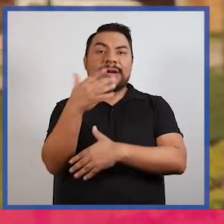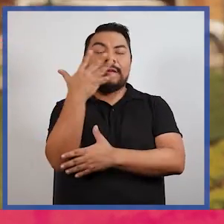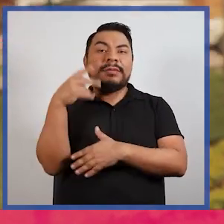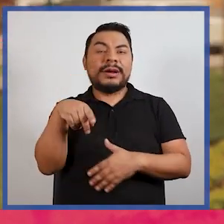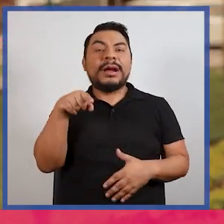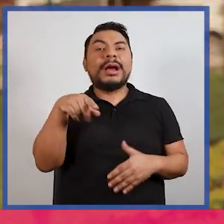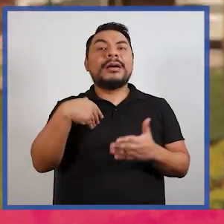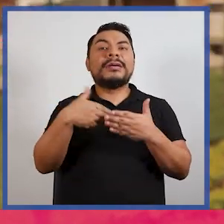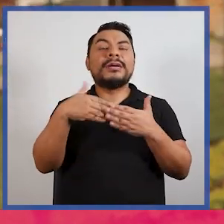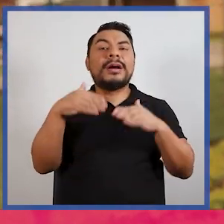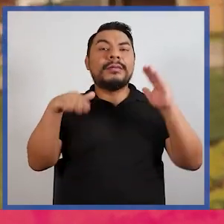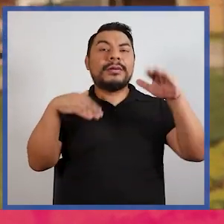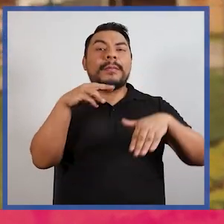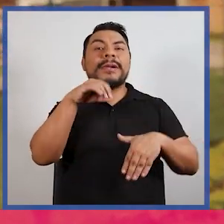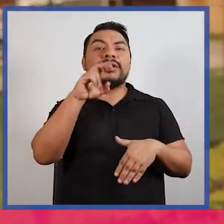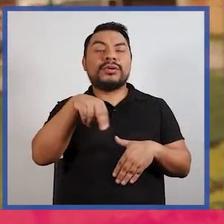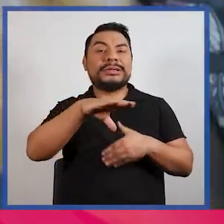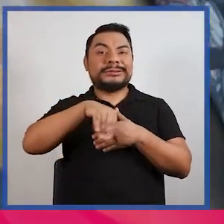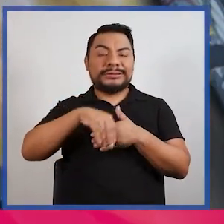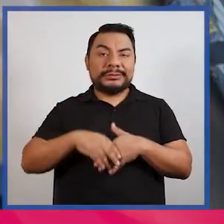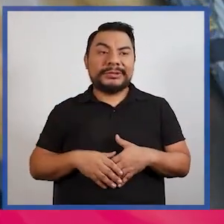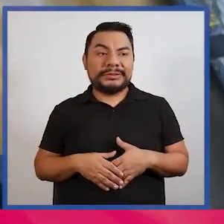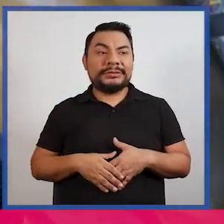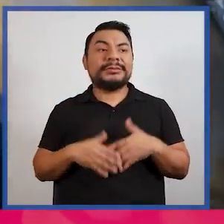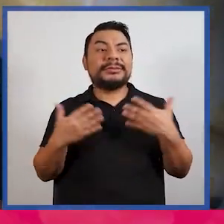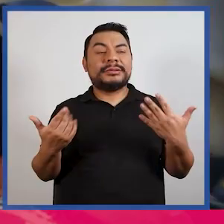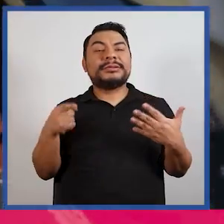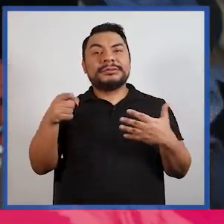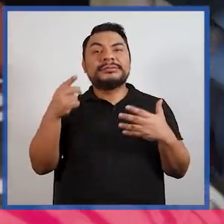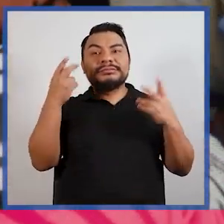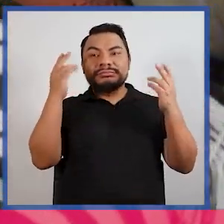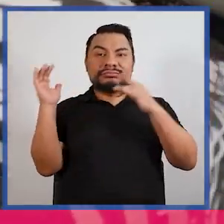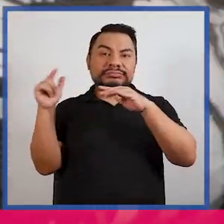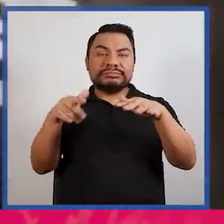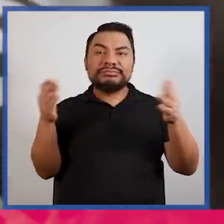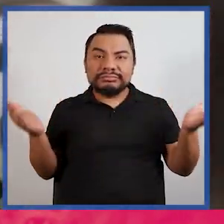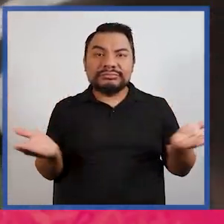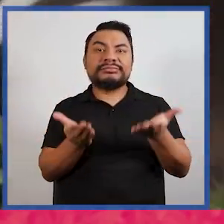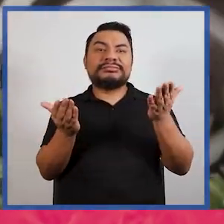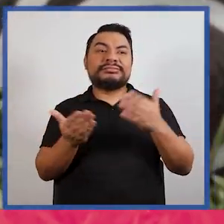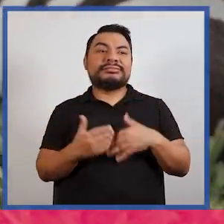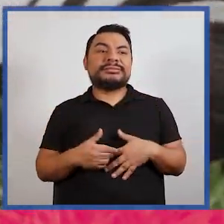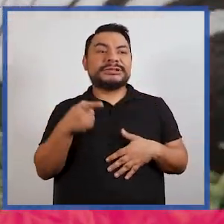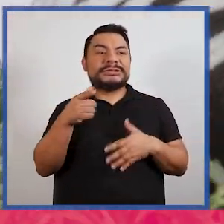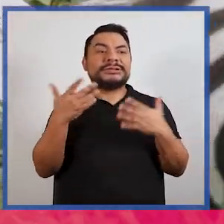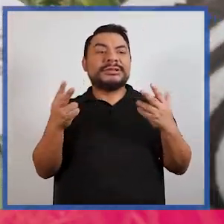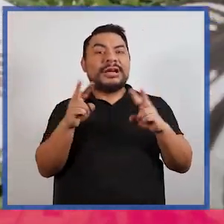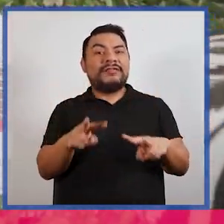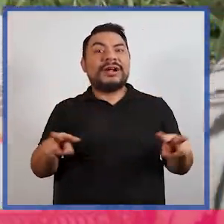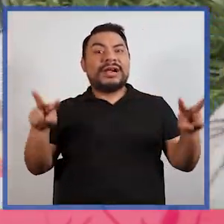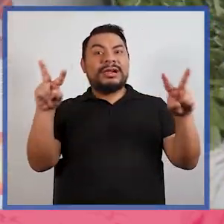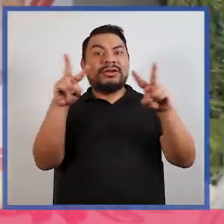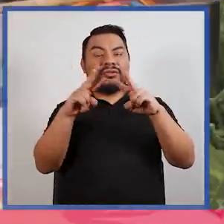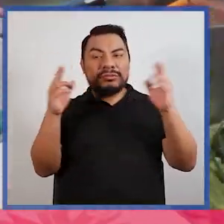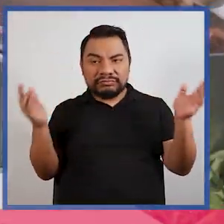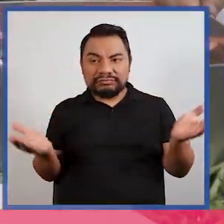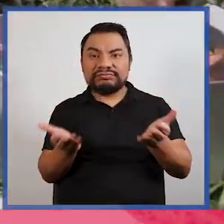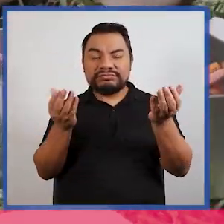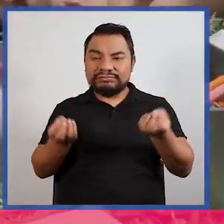Luna, en el lado del Malecón, en San Miguel. A través de la recreación nosotros promovemos los valores,